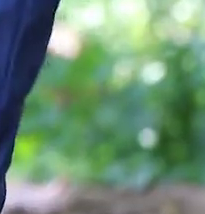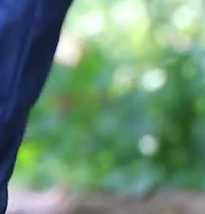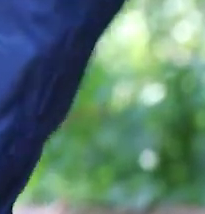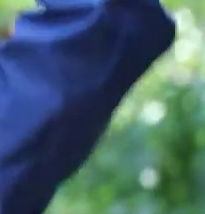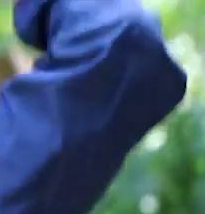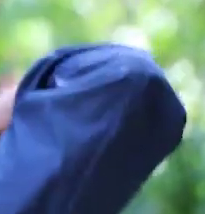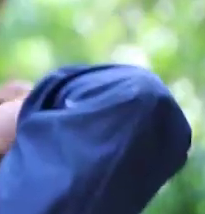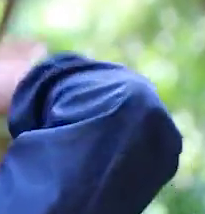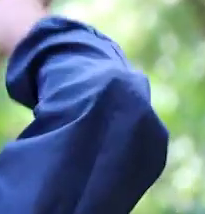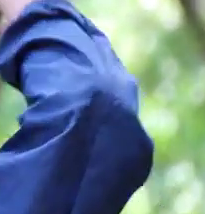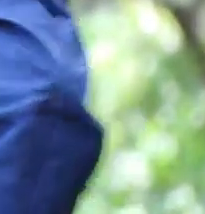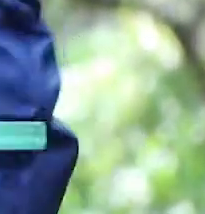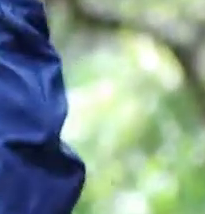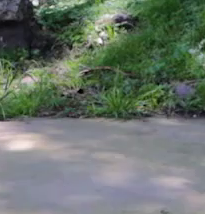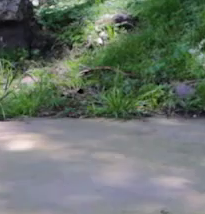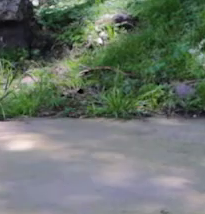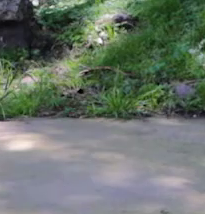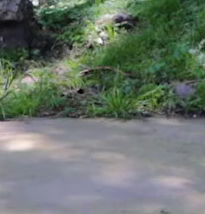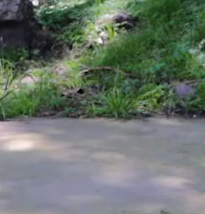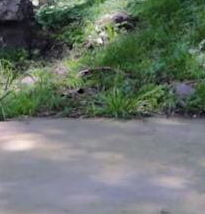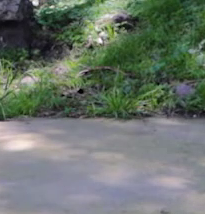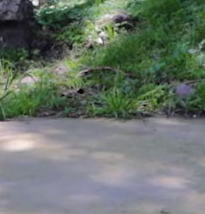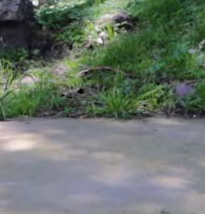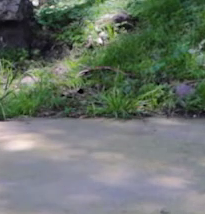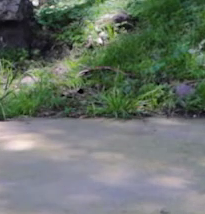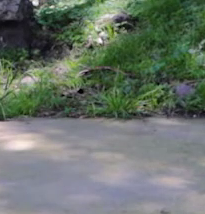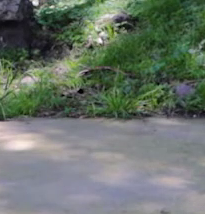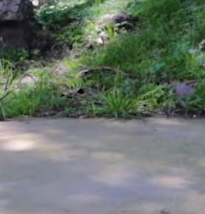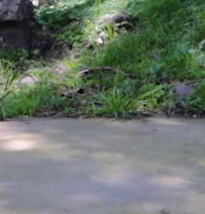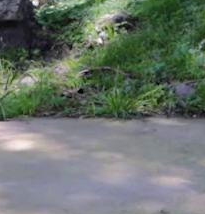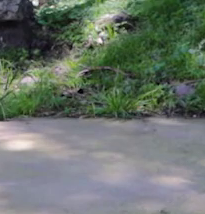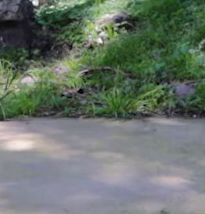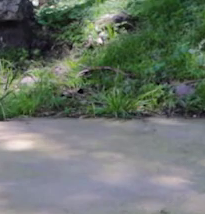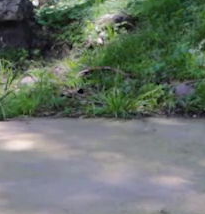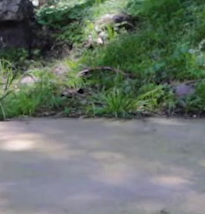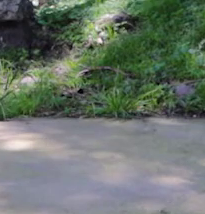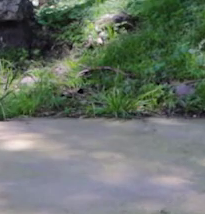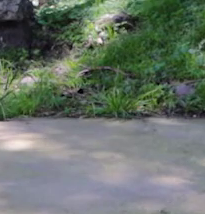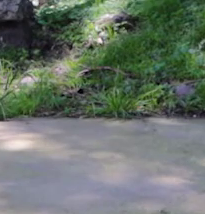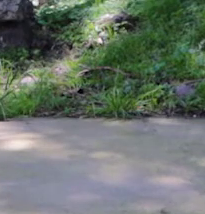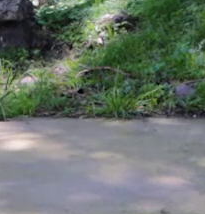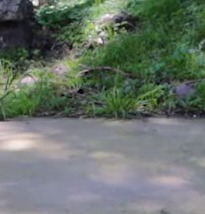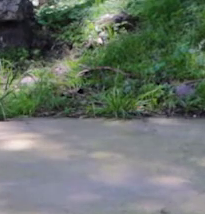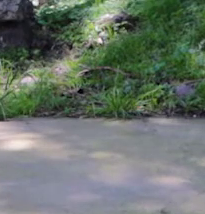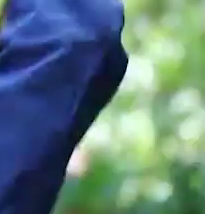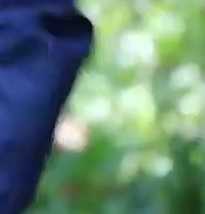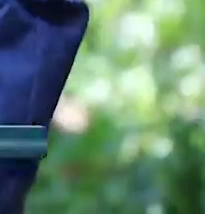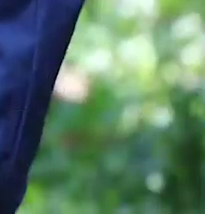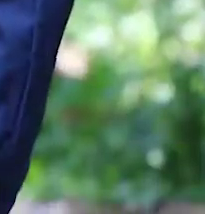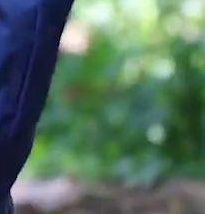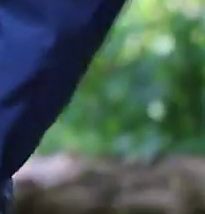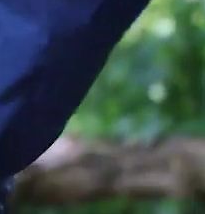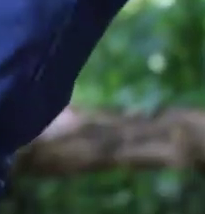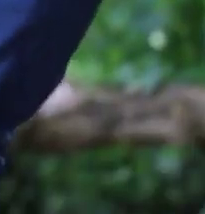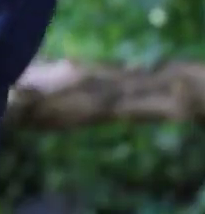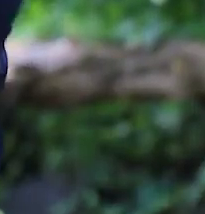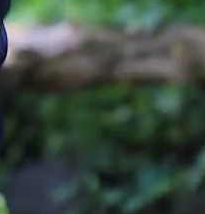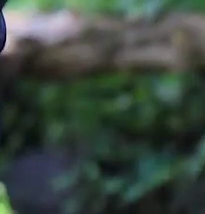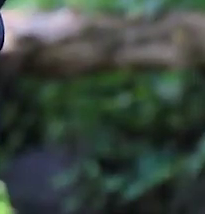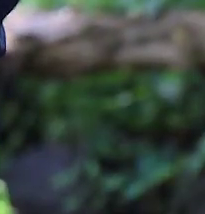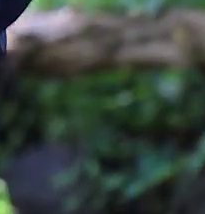Flexión y estendo, con fuerza, con fuerza. Bien, Jair, muy bien, con fuerza. Una, uno más. Bien,